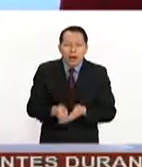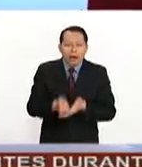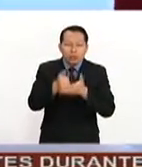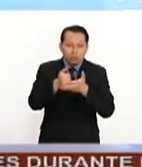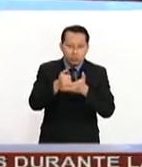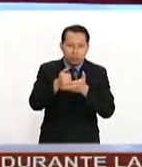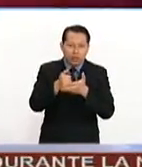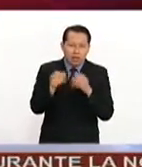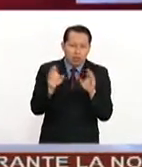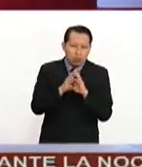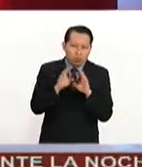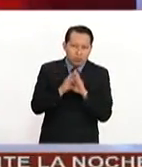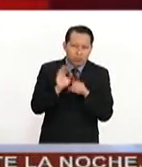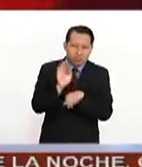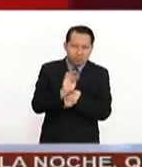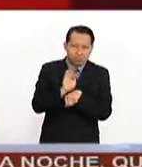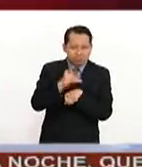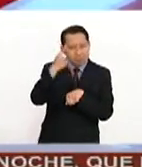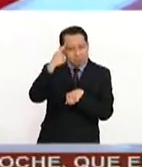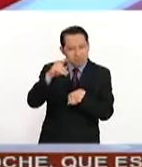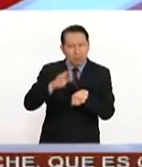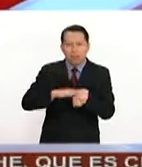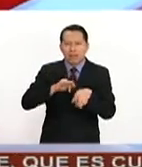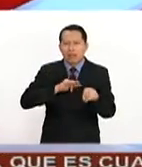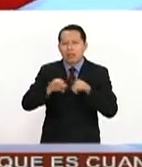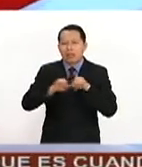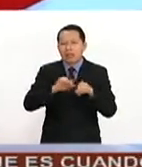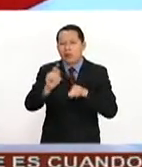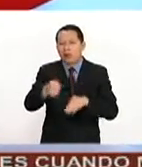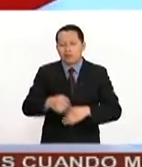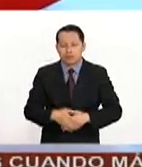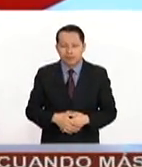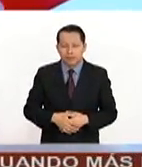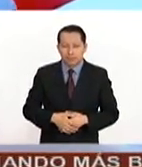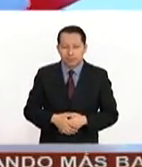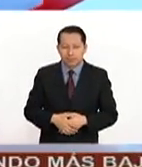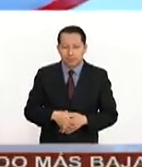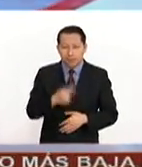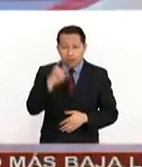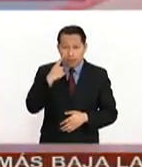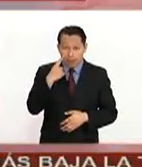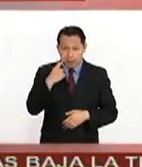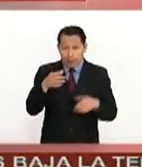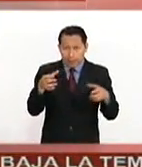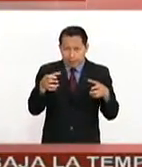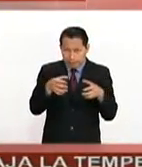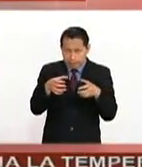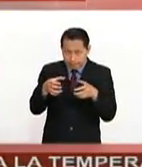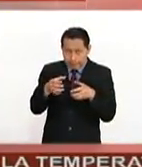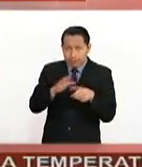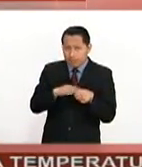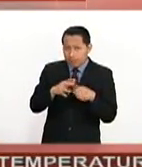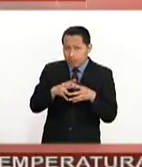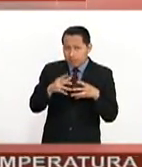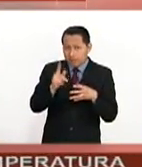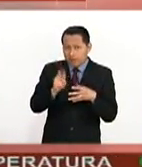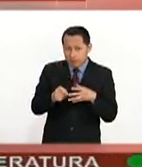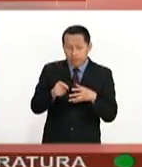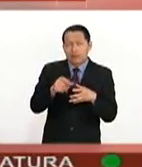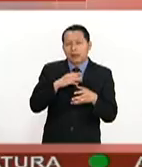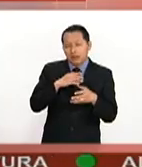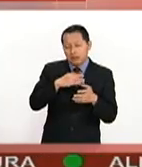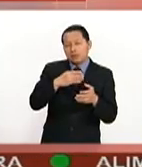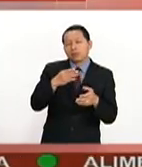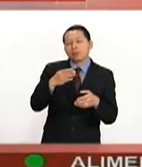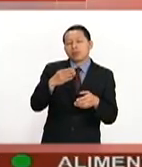contribuido con este incremento en el empleo? Mira, los sectores que más crecieron en el mes de enero fueron el agropecuario,